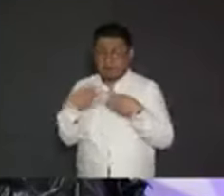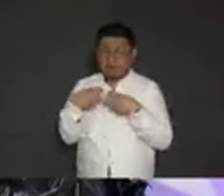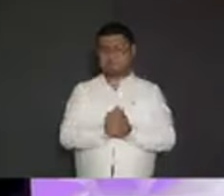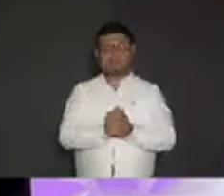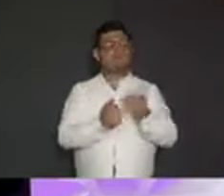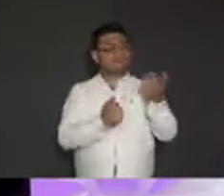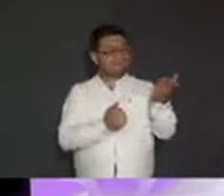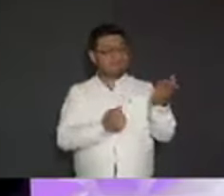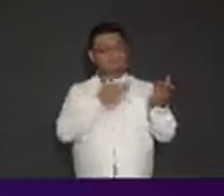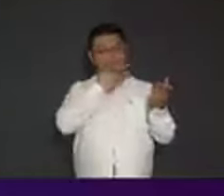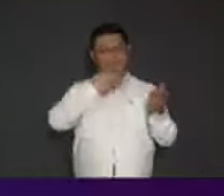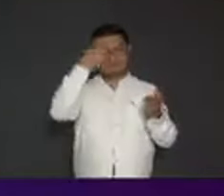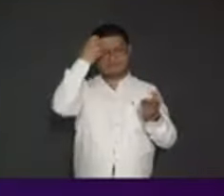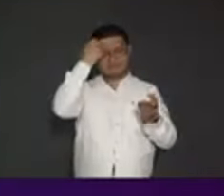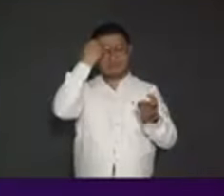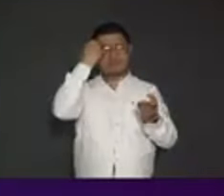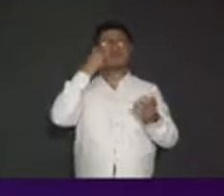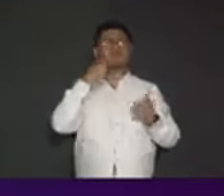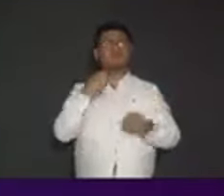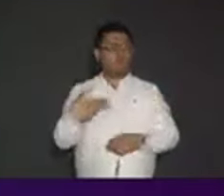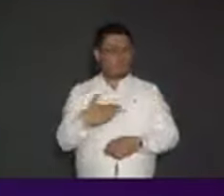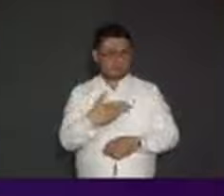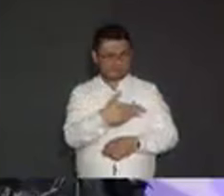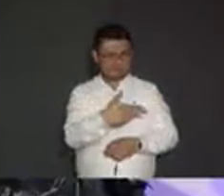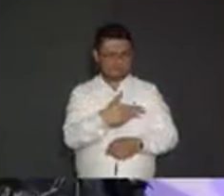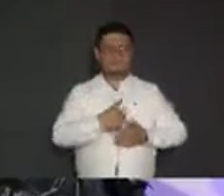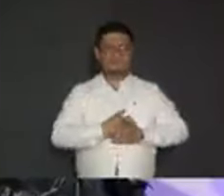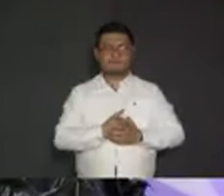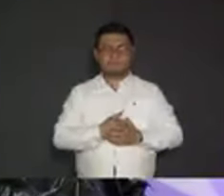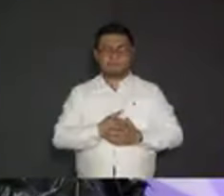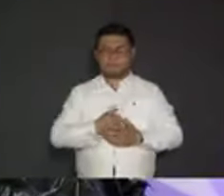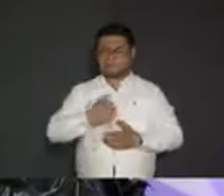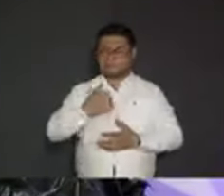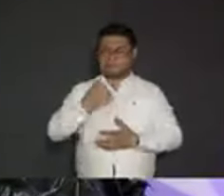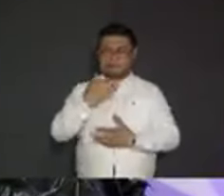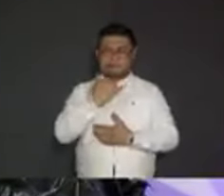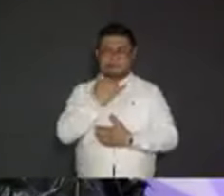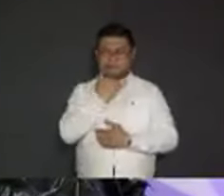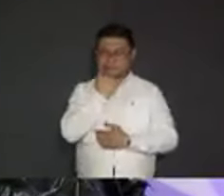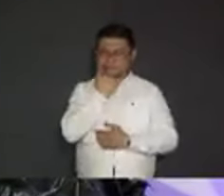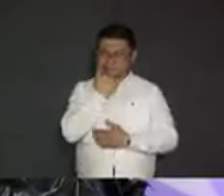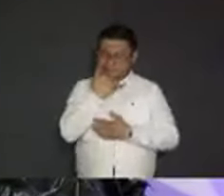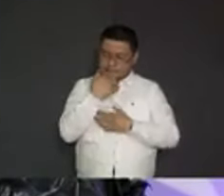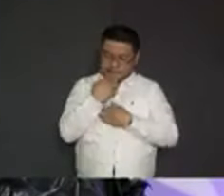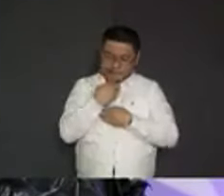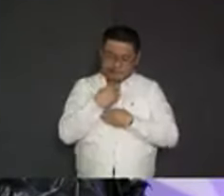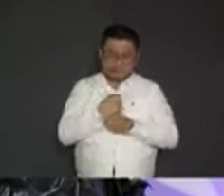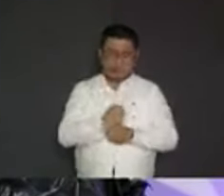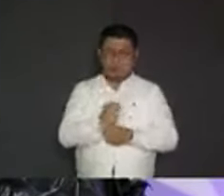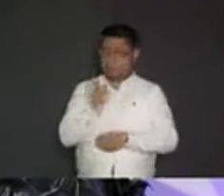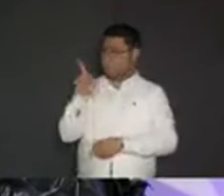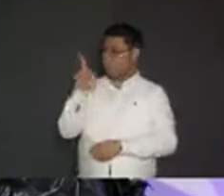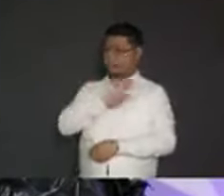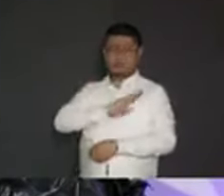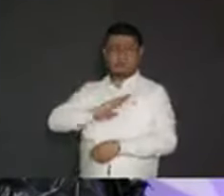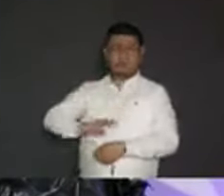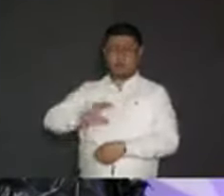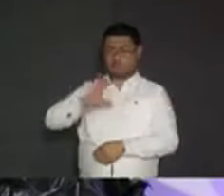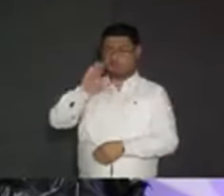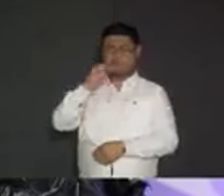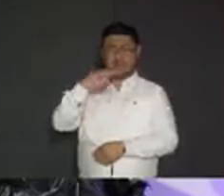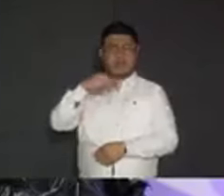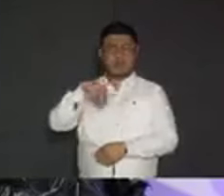Yucatán. Con profunda tristeza, lamento los hechos ocurridos en el municipio de Chancón, en el que